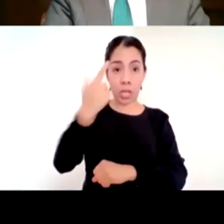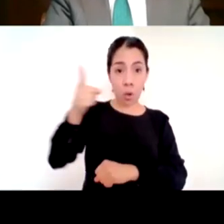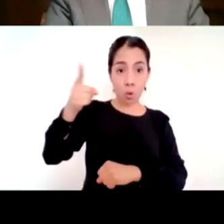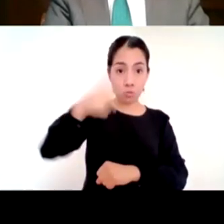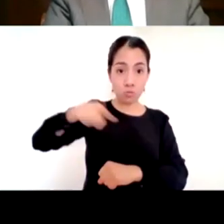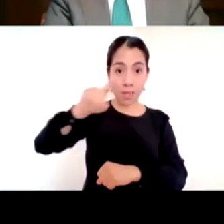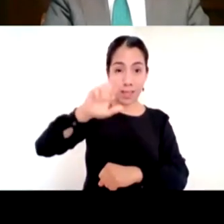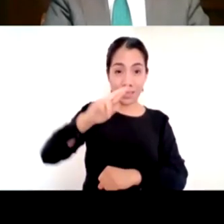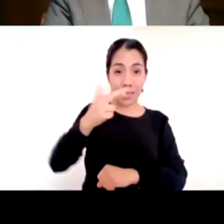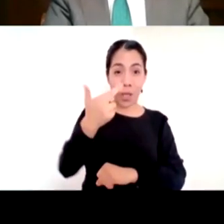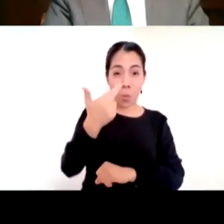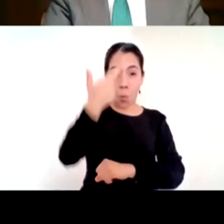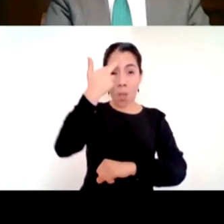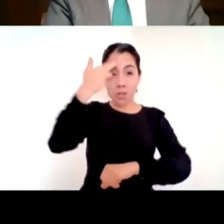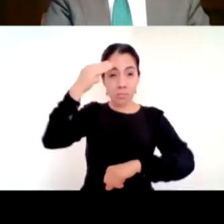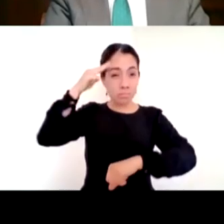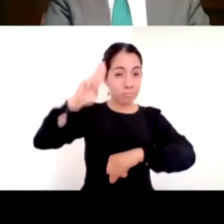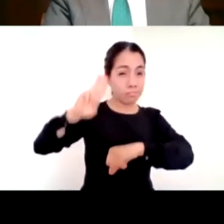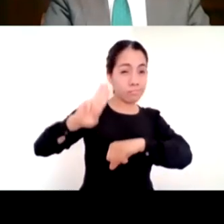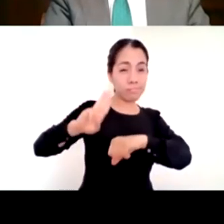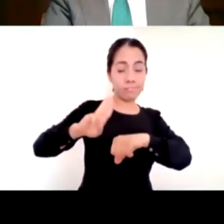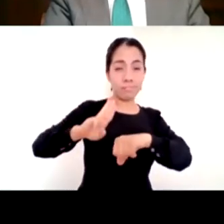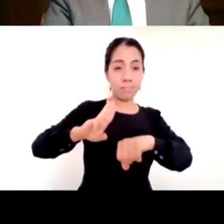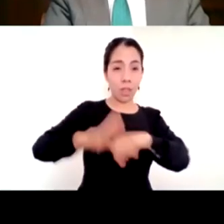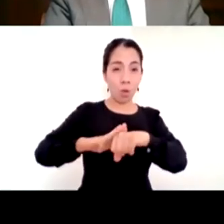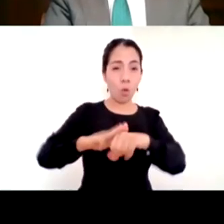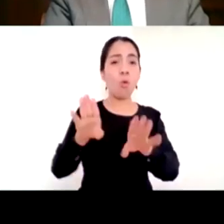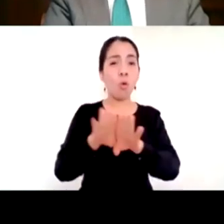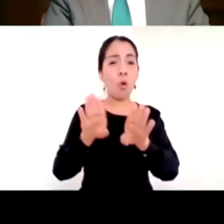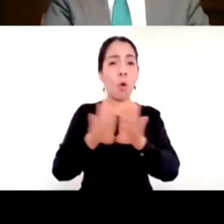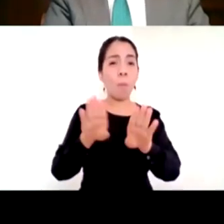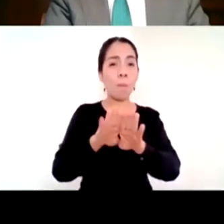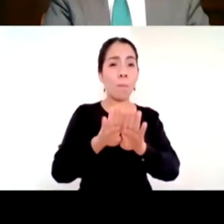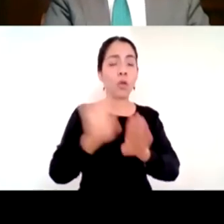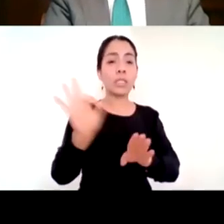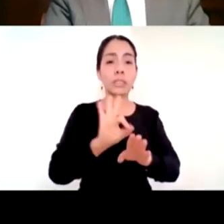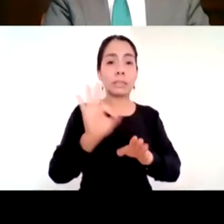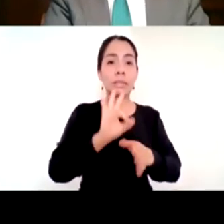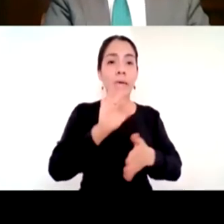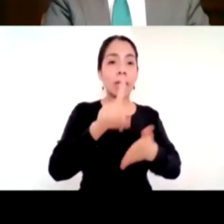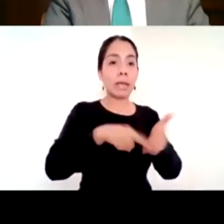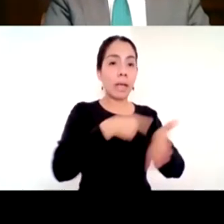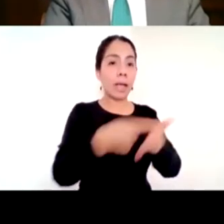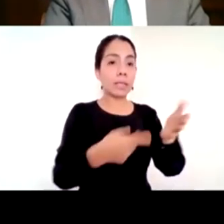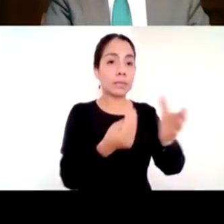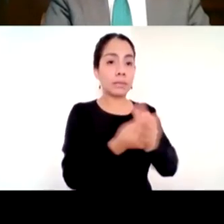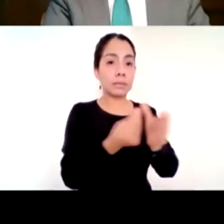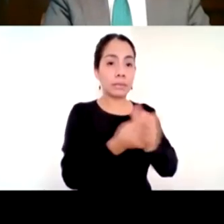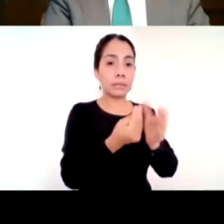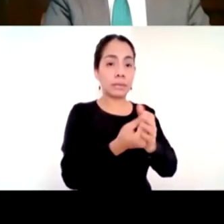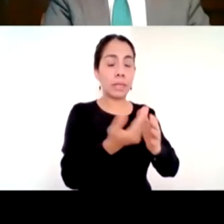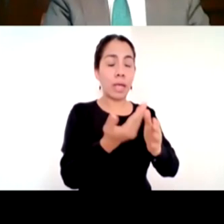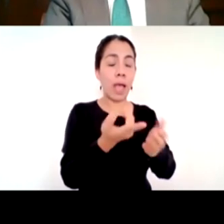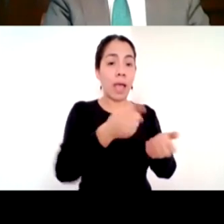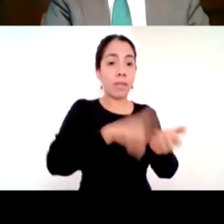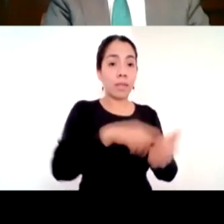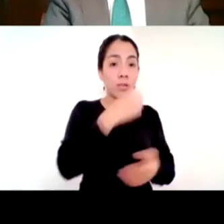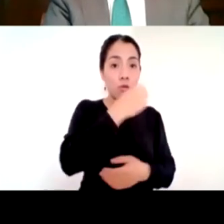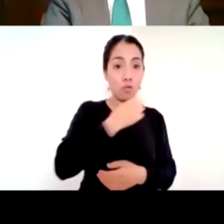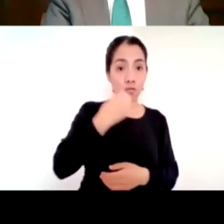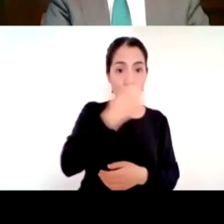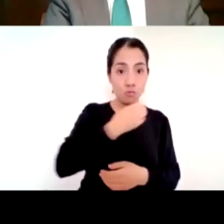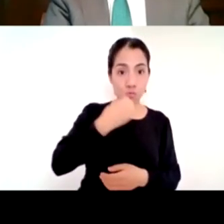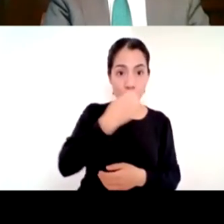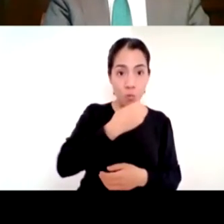porque no es un tema menor. Primero que nada, a diferencia de otros países, la suspensión de clases en